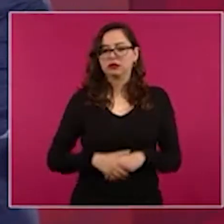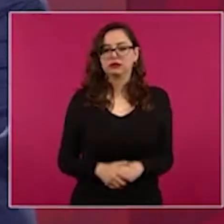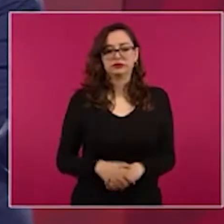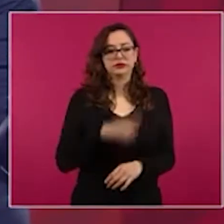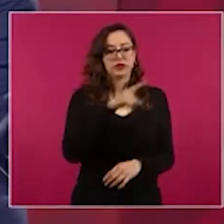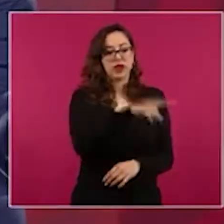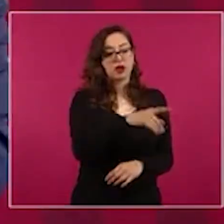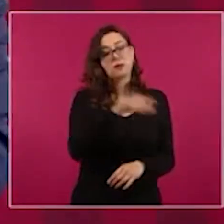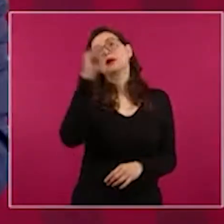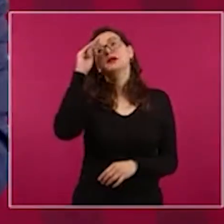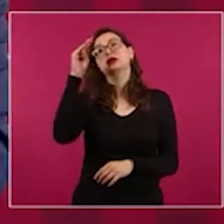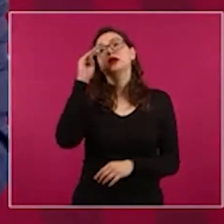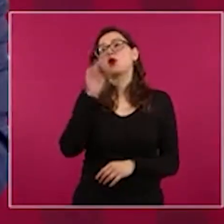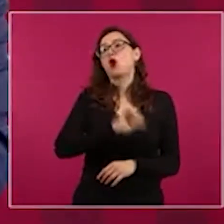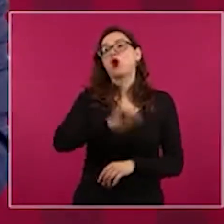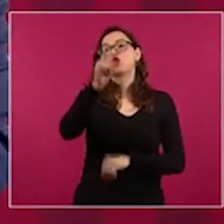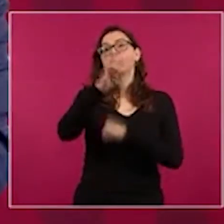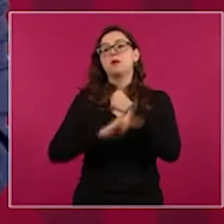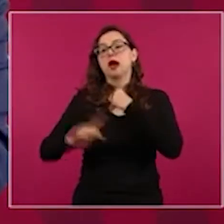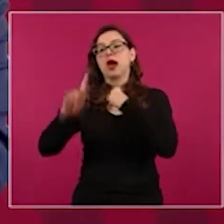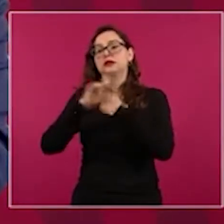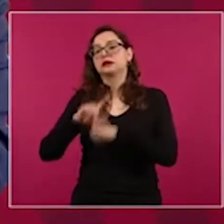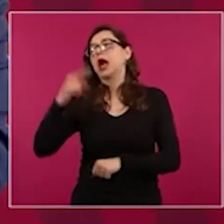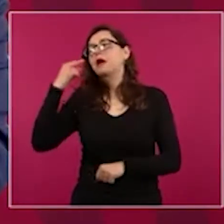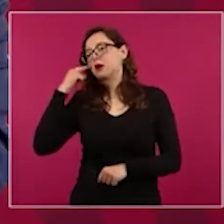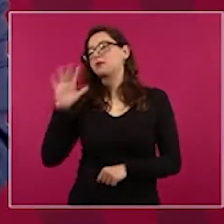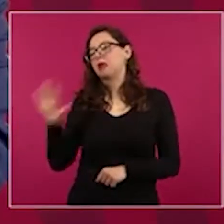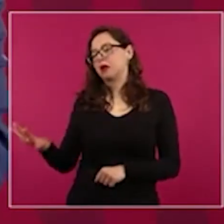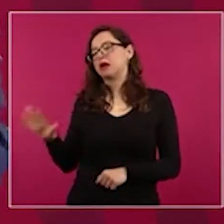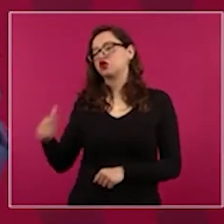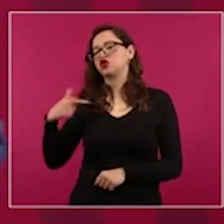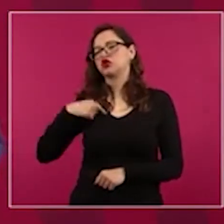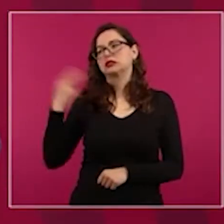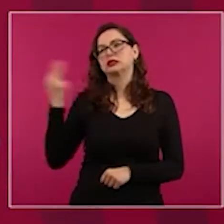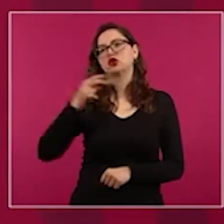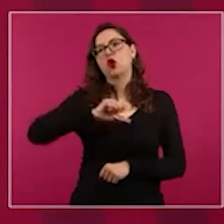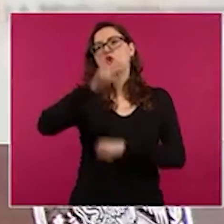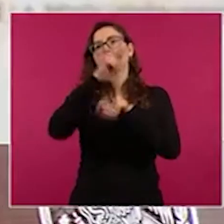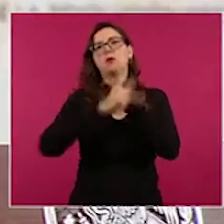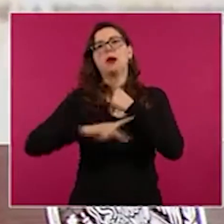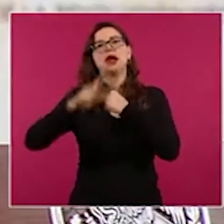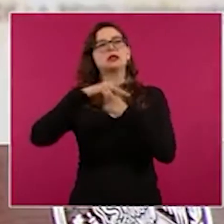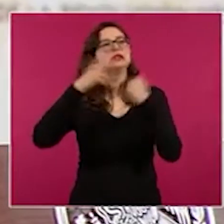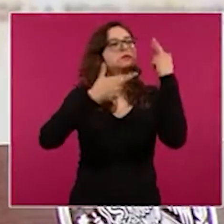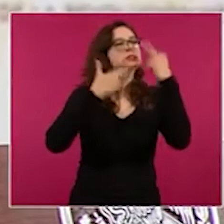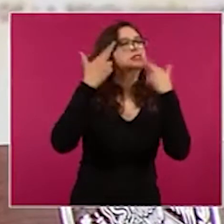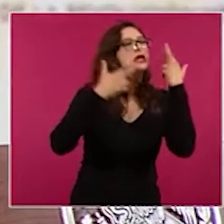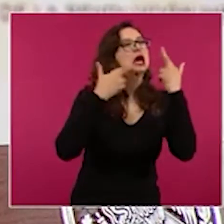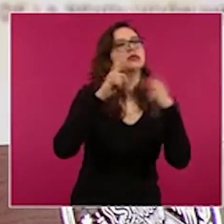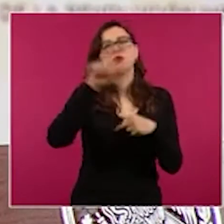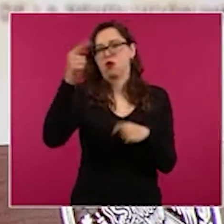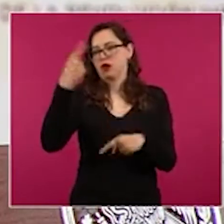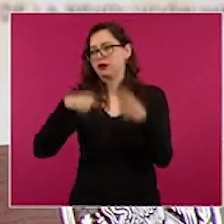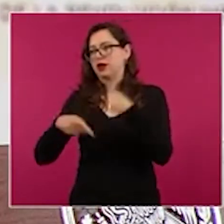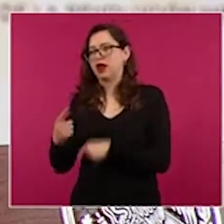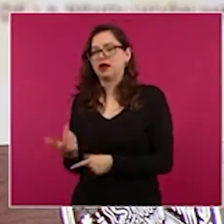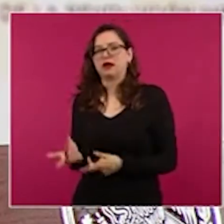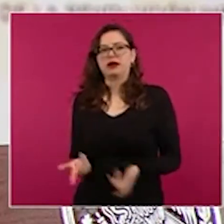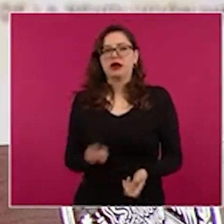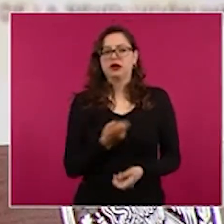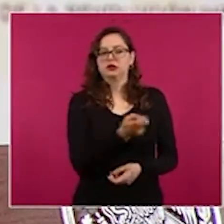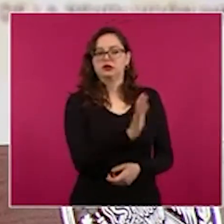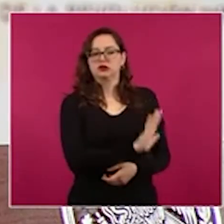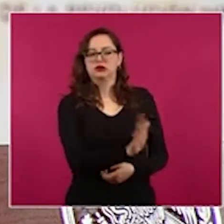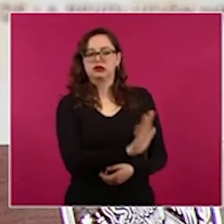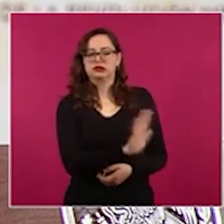llevan a cabo las consultas en otras partes. Entonces, no, así